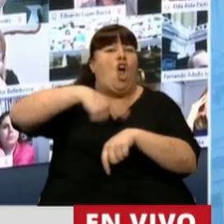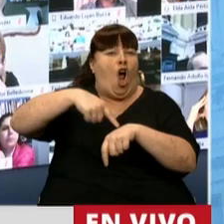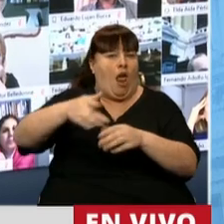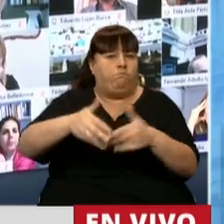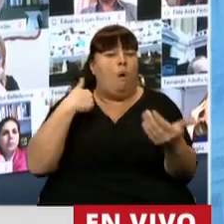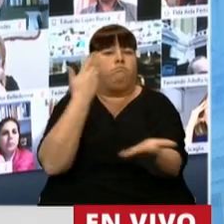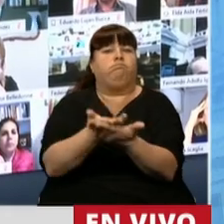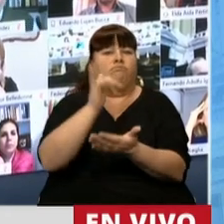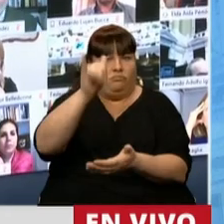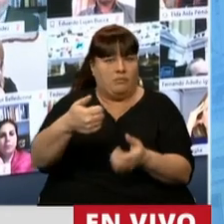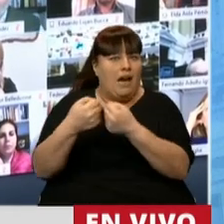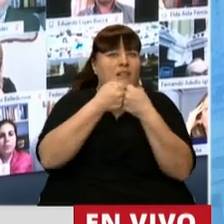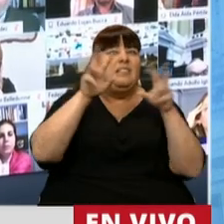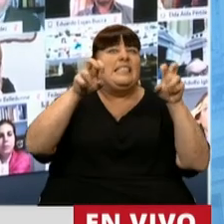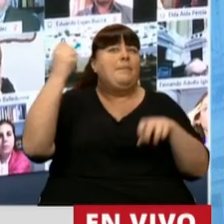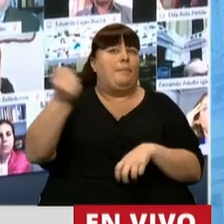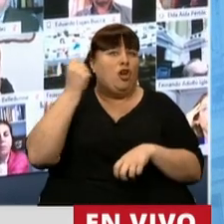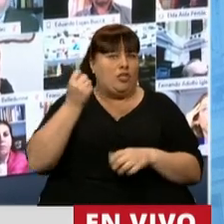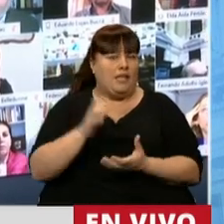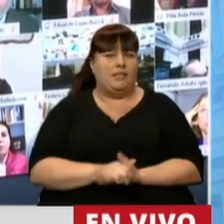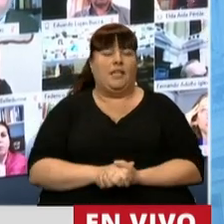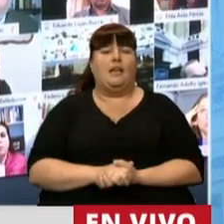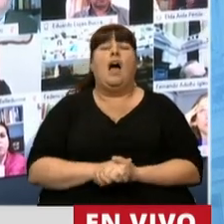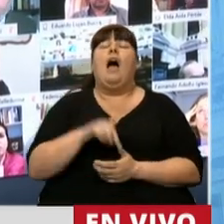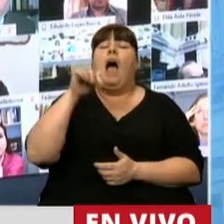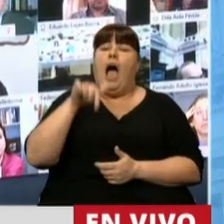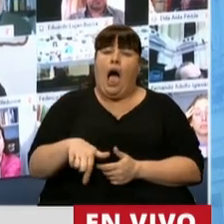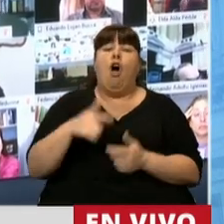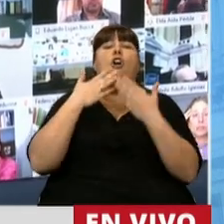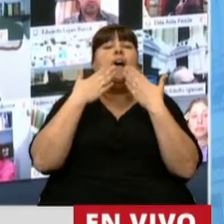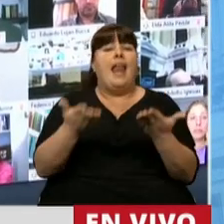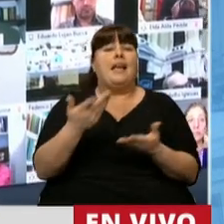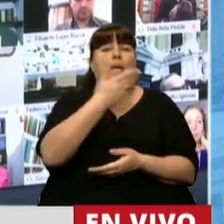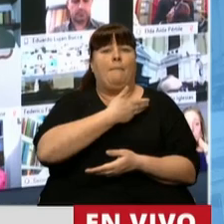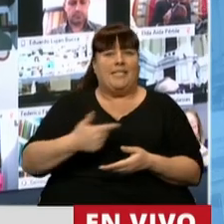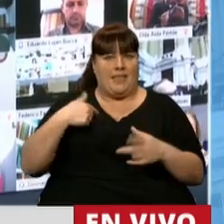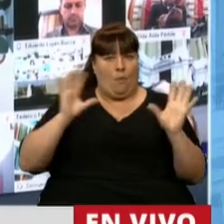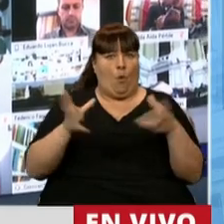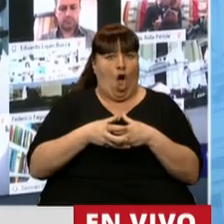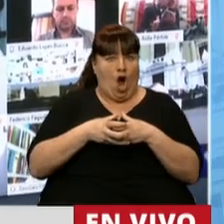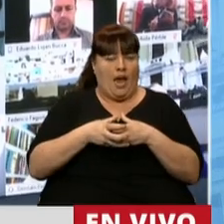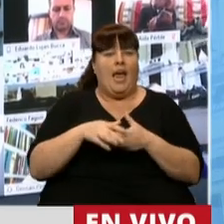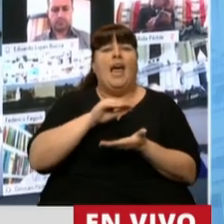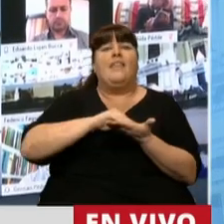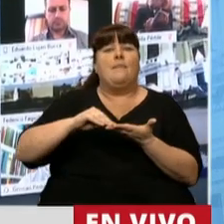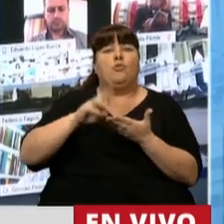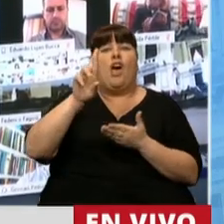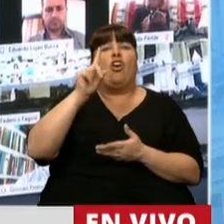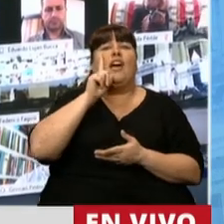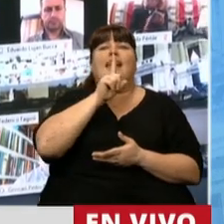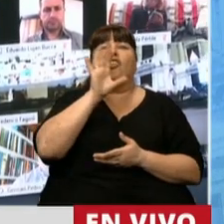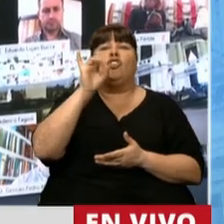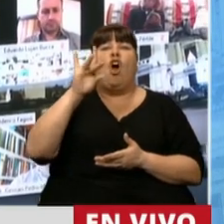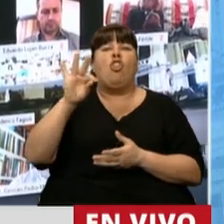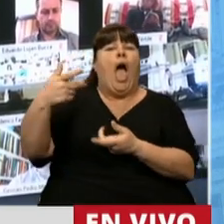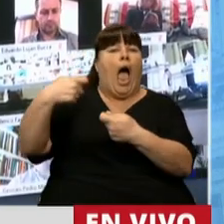para dictaminar un tema de esta envergadura. Y ahora quiero agradecer al presidente de mi bloque, al diputado Cristian Ritondo,